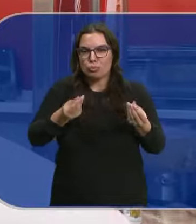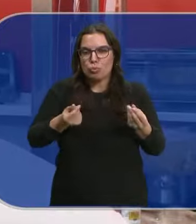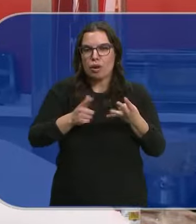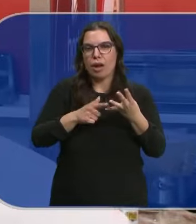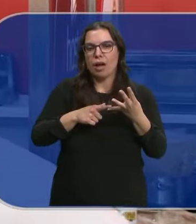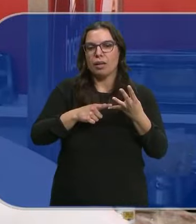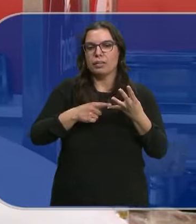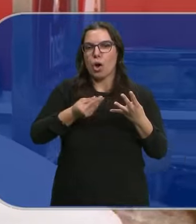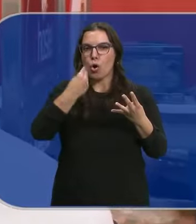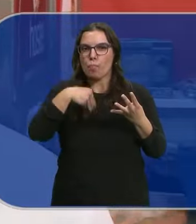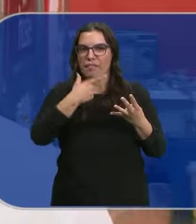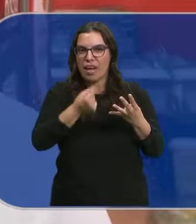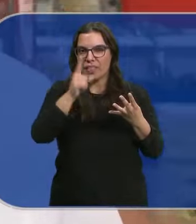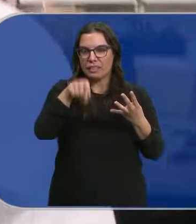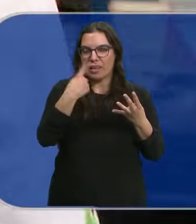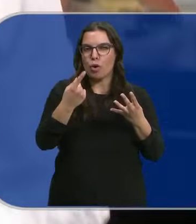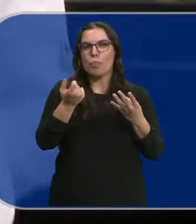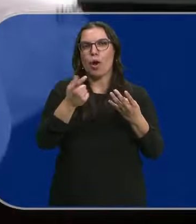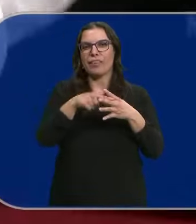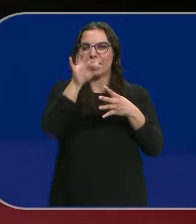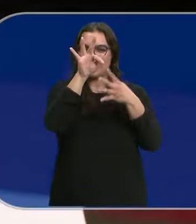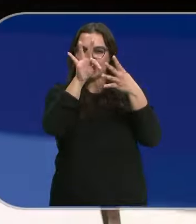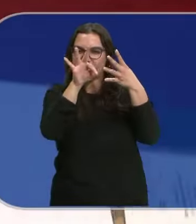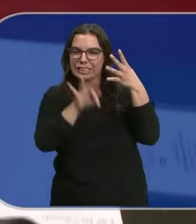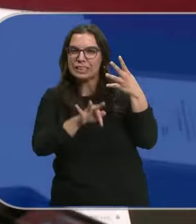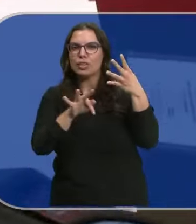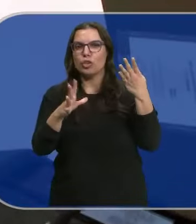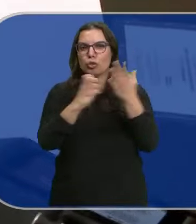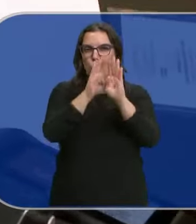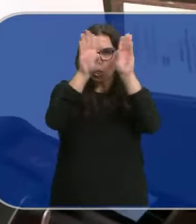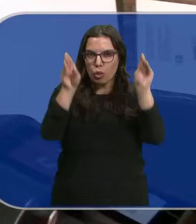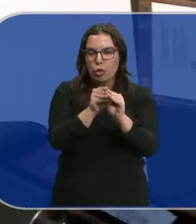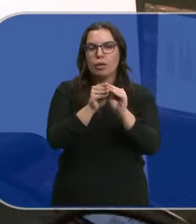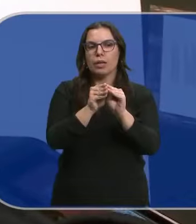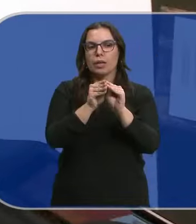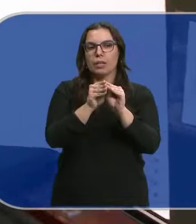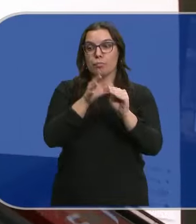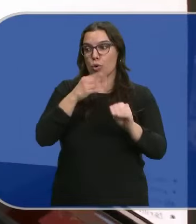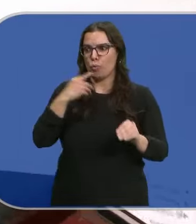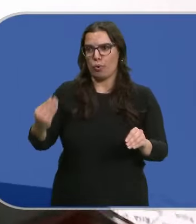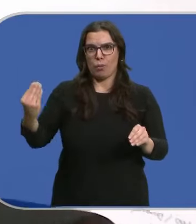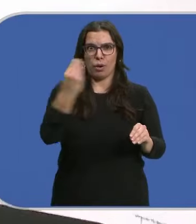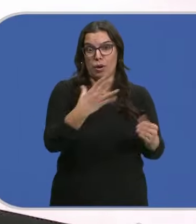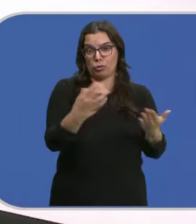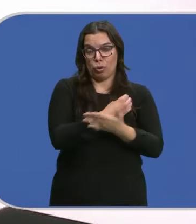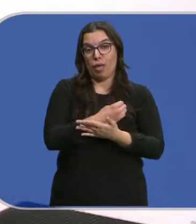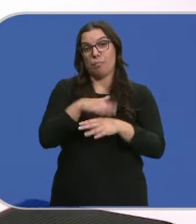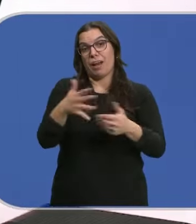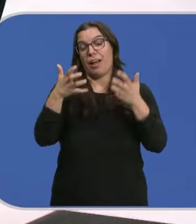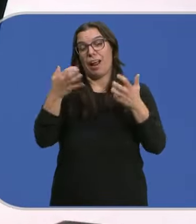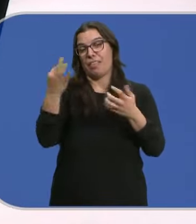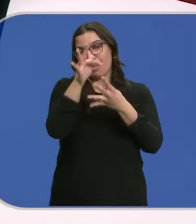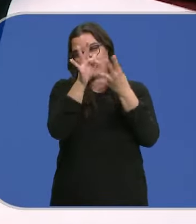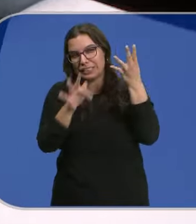es fácil comerlo Para el cliente Yo creo que bueno Que tiene que ser Un conjunto De muchas cosas Para que ahora Con tantas tapas Tan buenas Que vamos a probar Aquí Pueda ser la